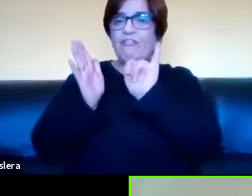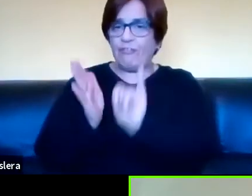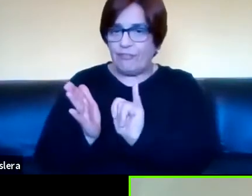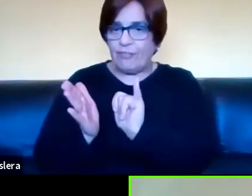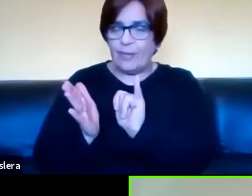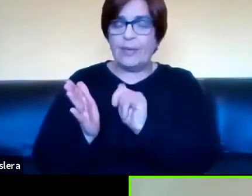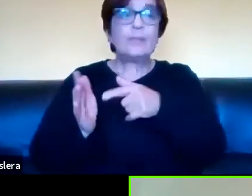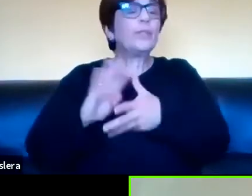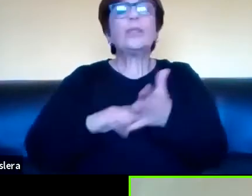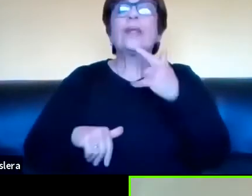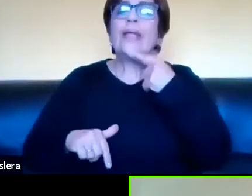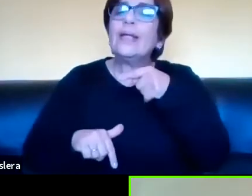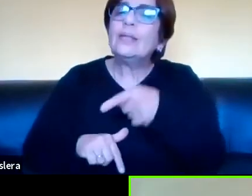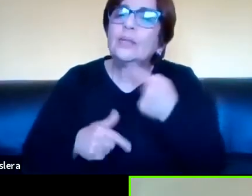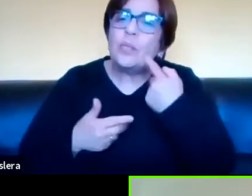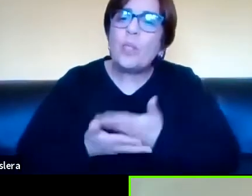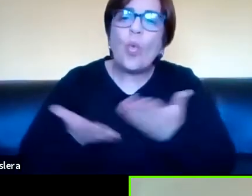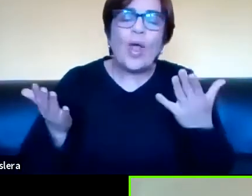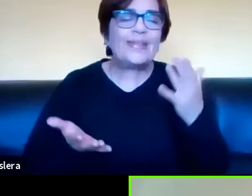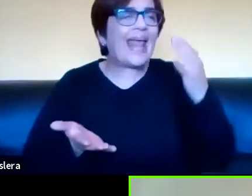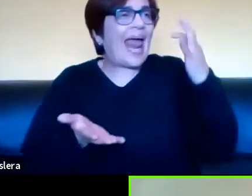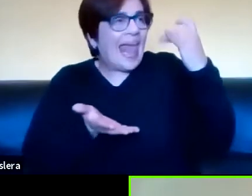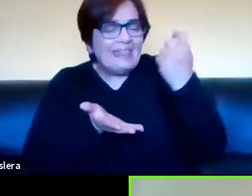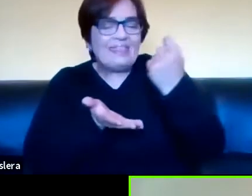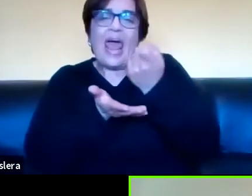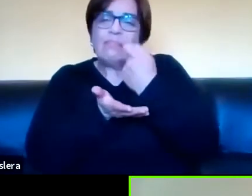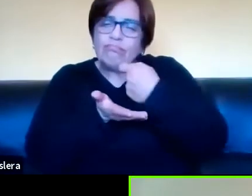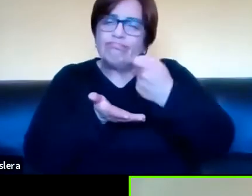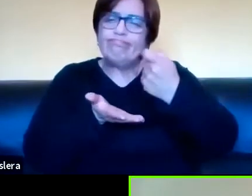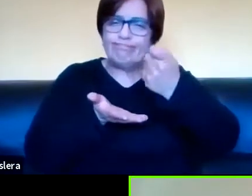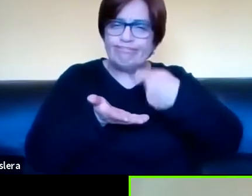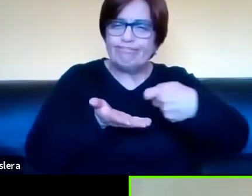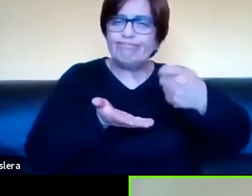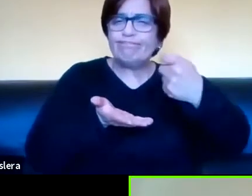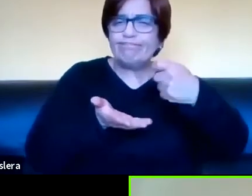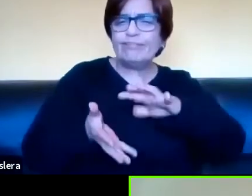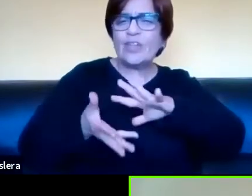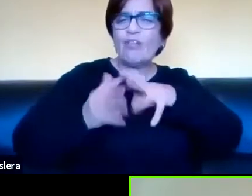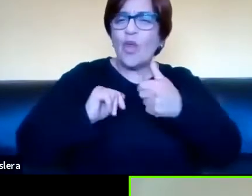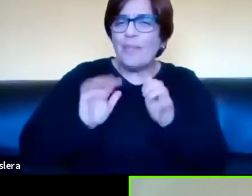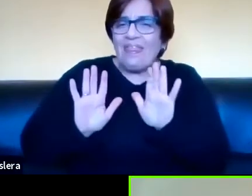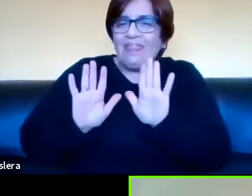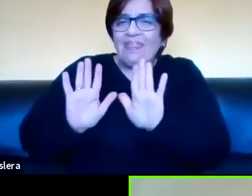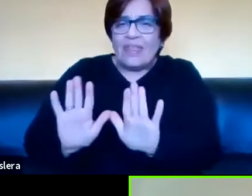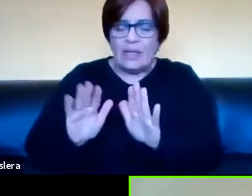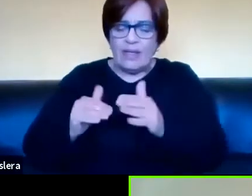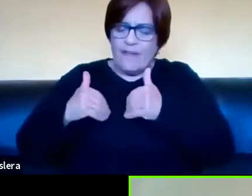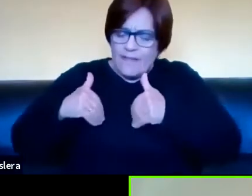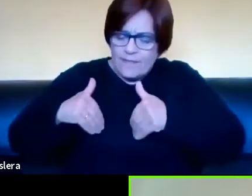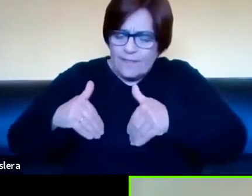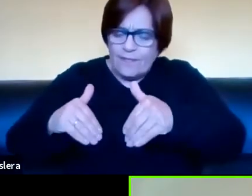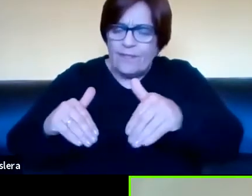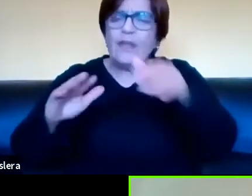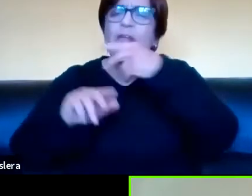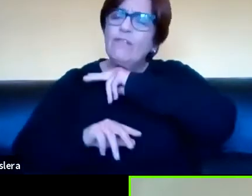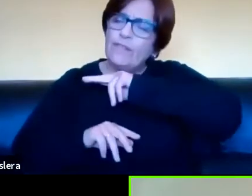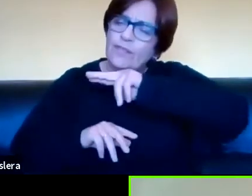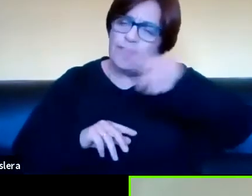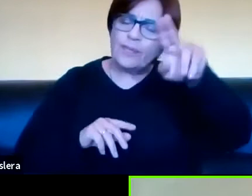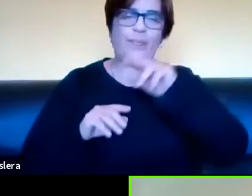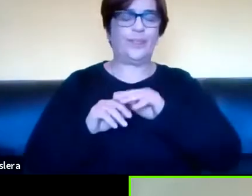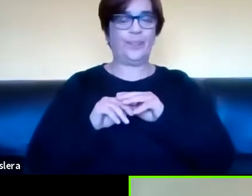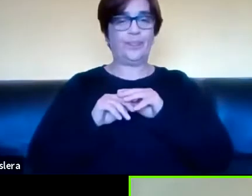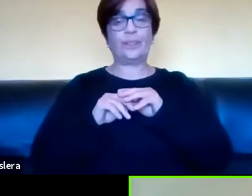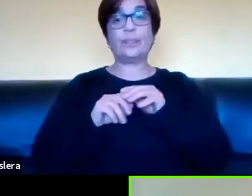Lo que hace cada letra, es de alguna manera hacer que quede, que permanezca ese texto. Entonces,